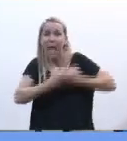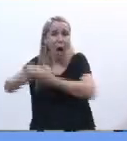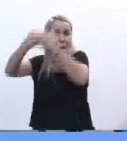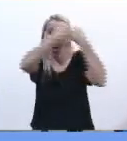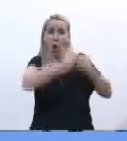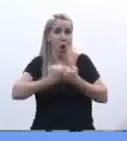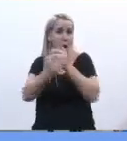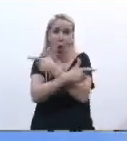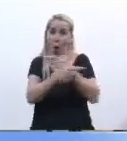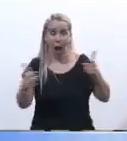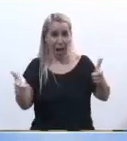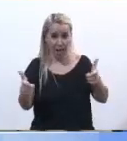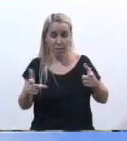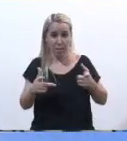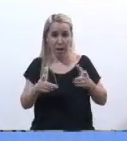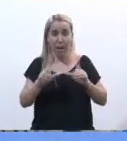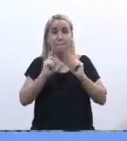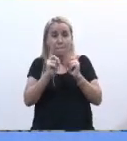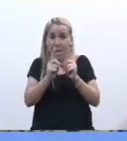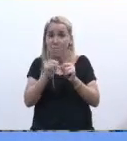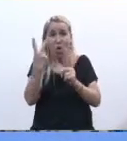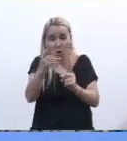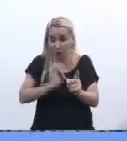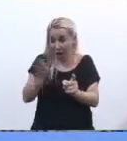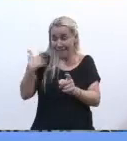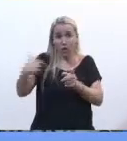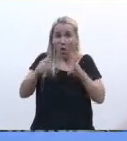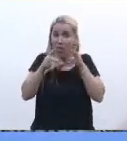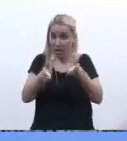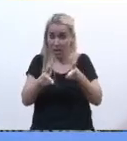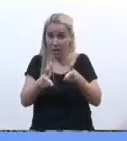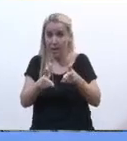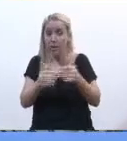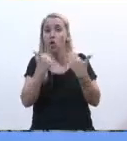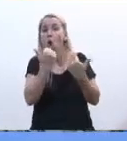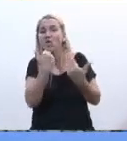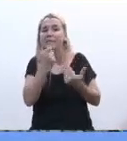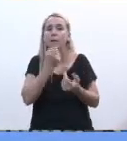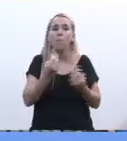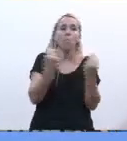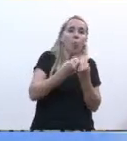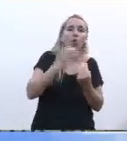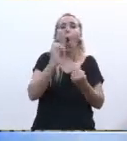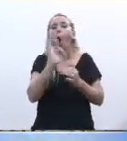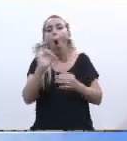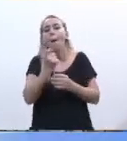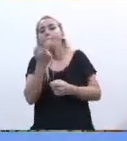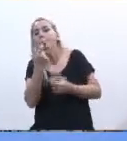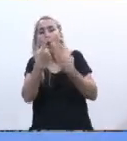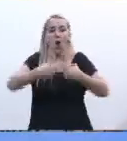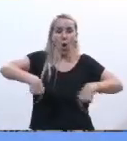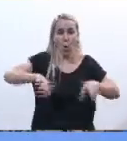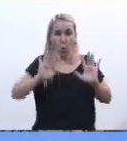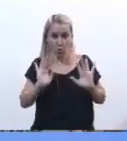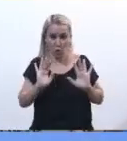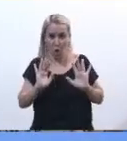y de la misma manera que planteé hace dos años no sé si son muchos o pocos los recursos porque esto no